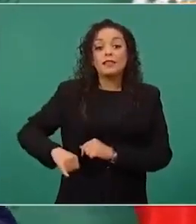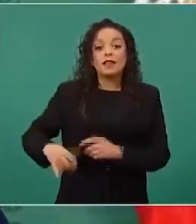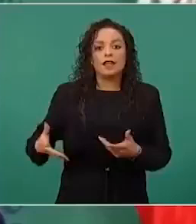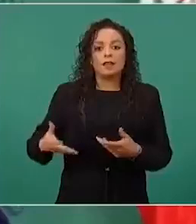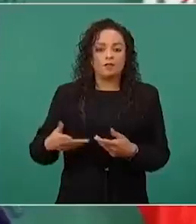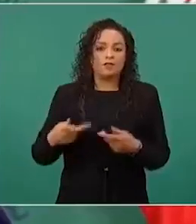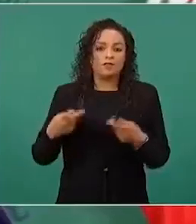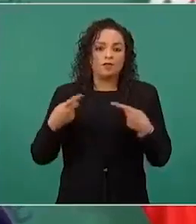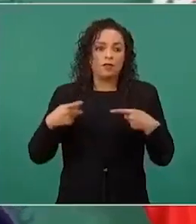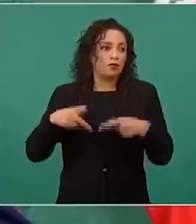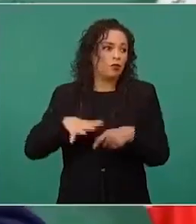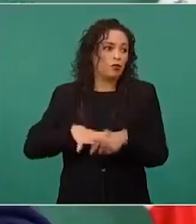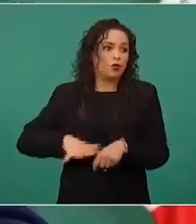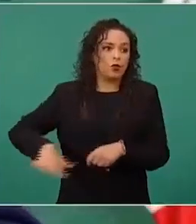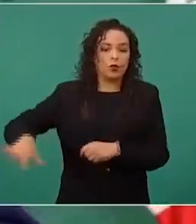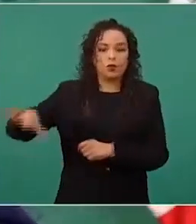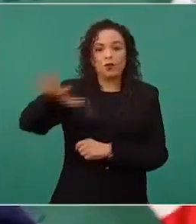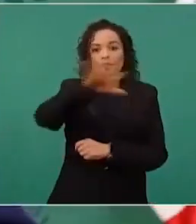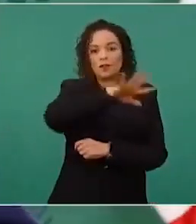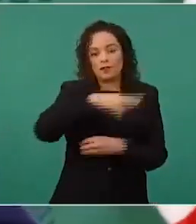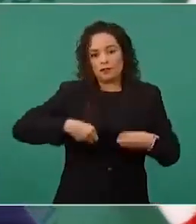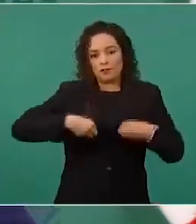el interés del pueblo, el interés de la nación.